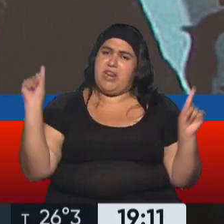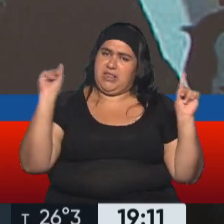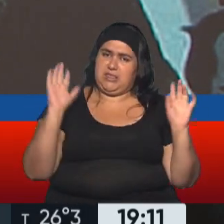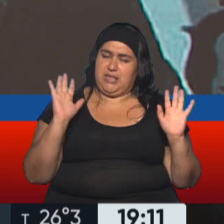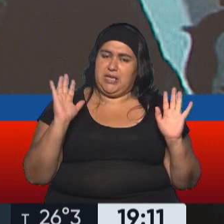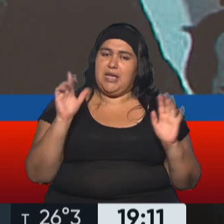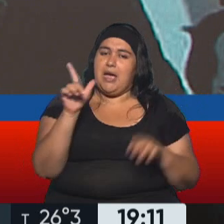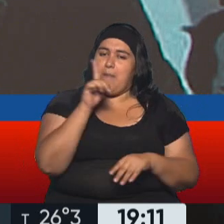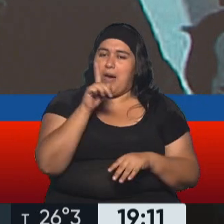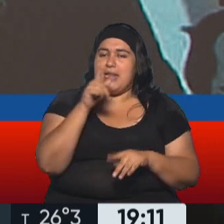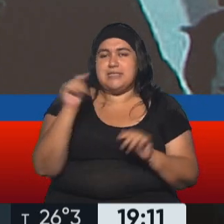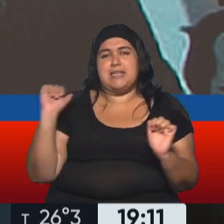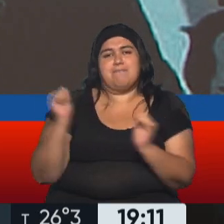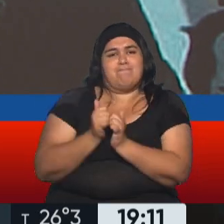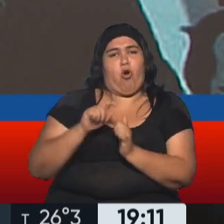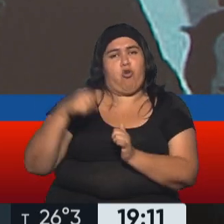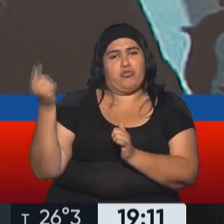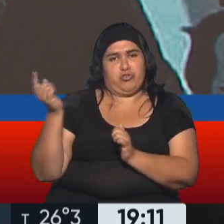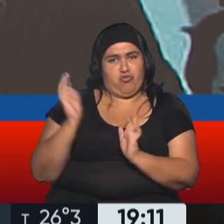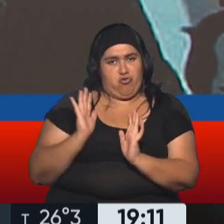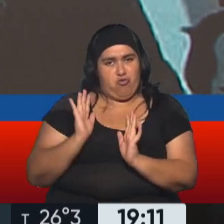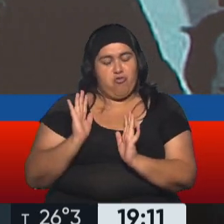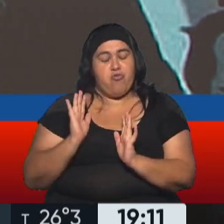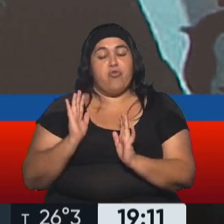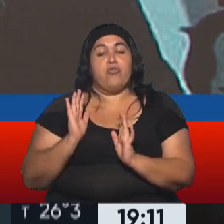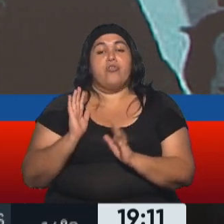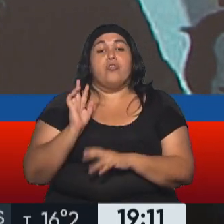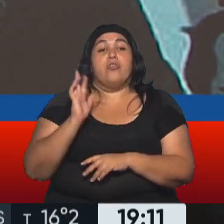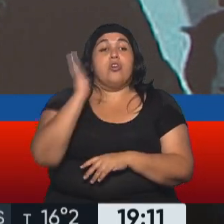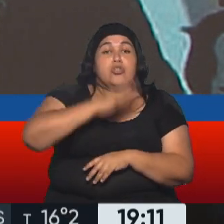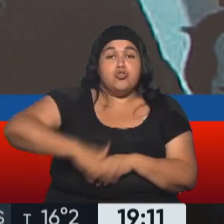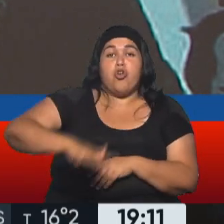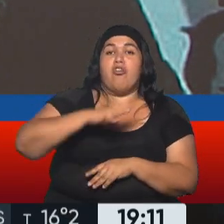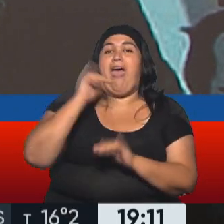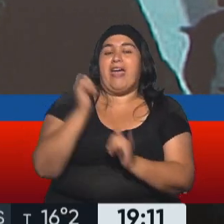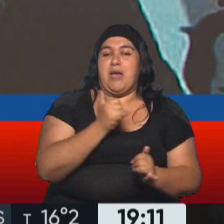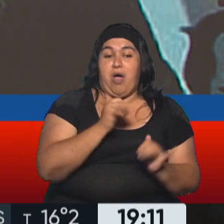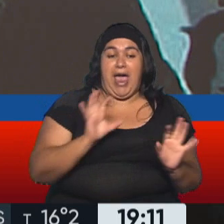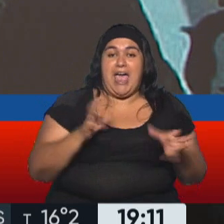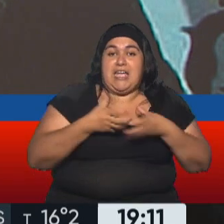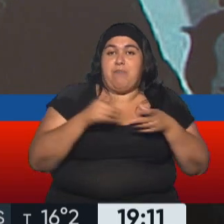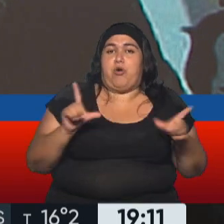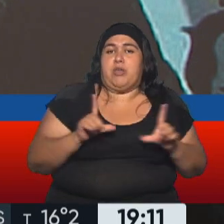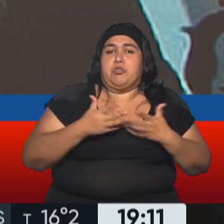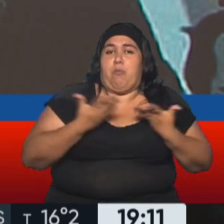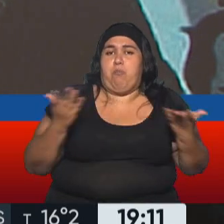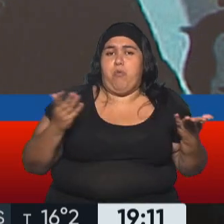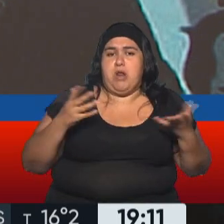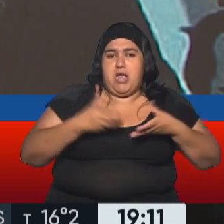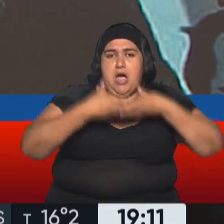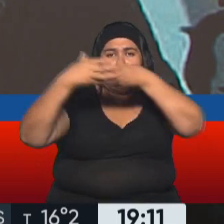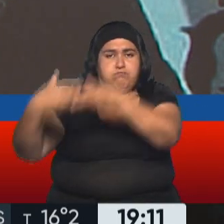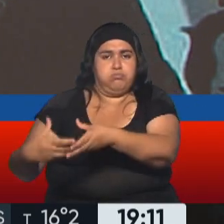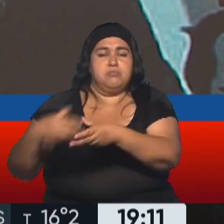Se estima que estuvo con alguien. Pero vamos a la zona de Escobar. Allí un equipo de la televisión pública, encabezado por Florencia